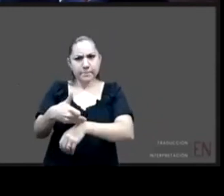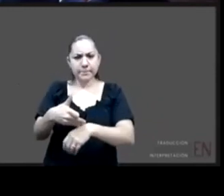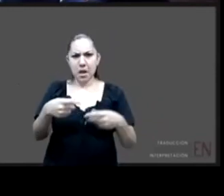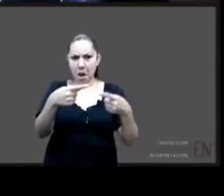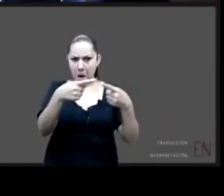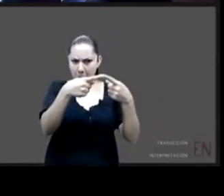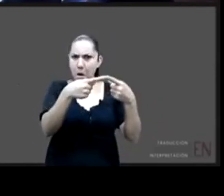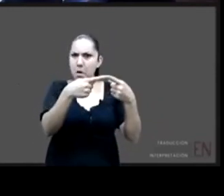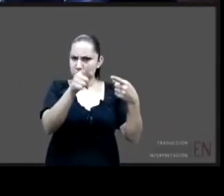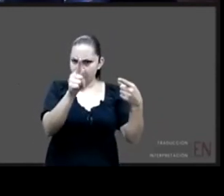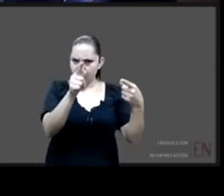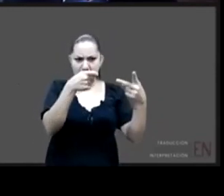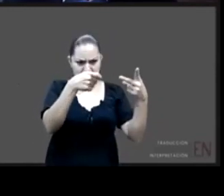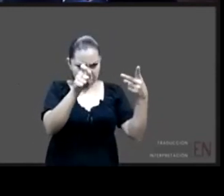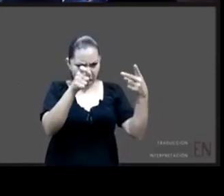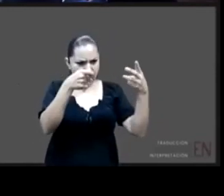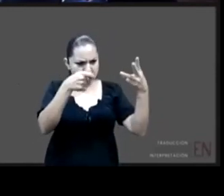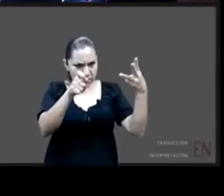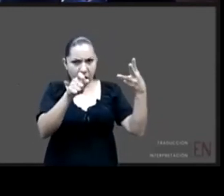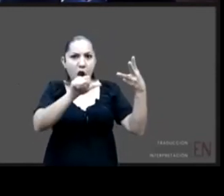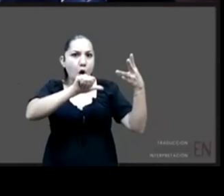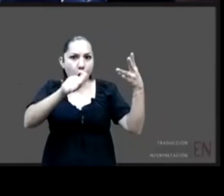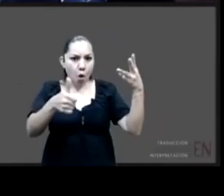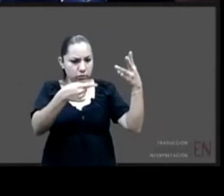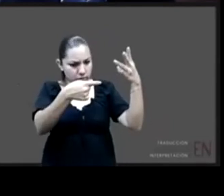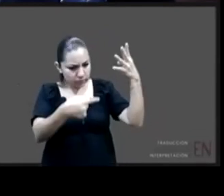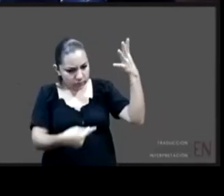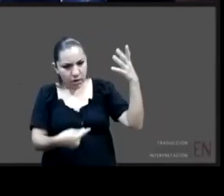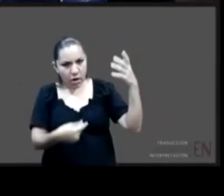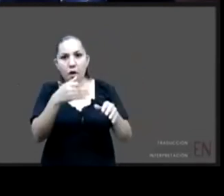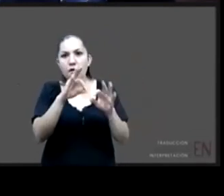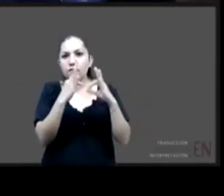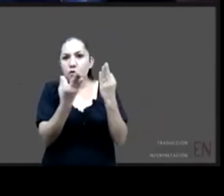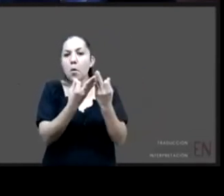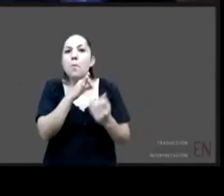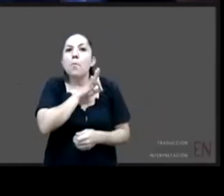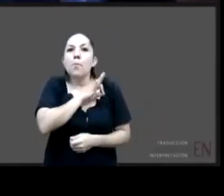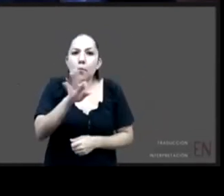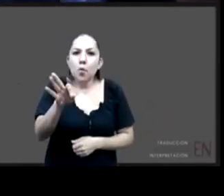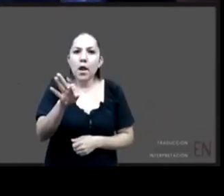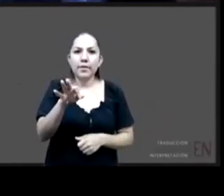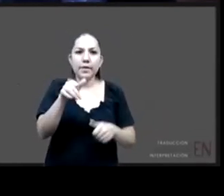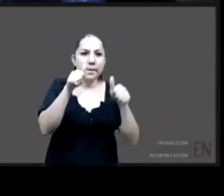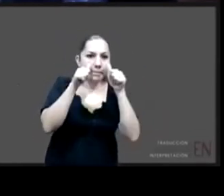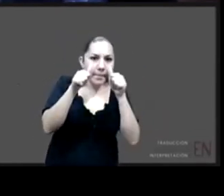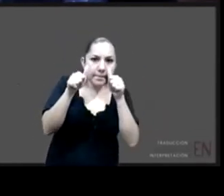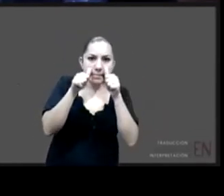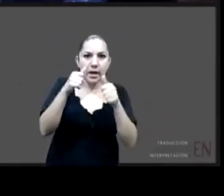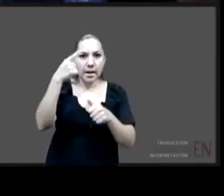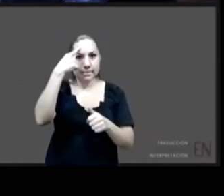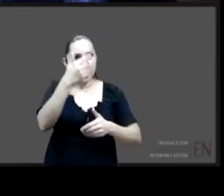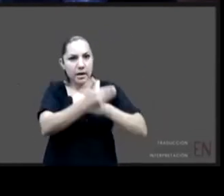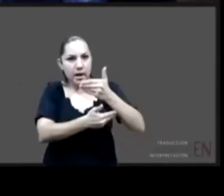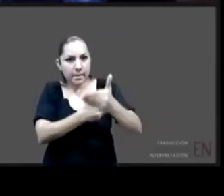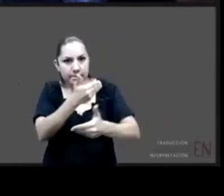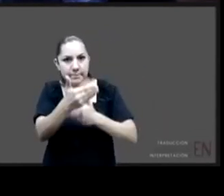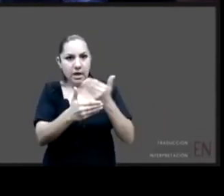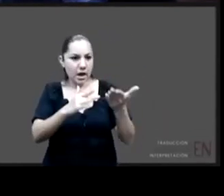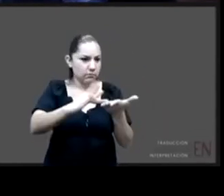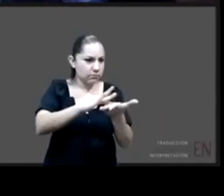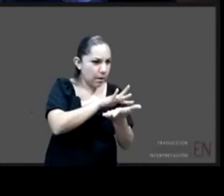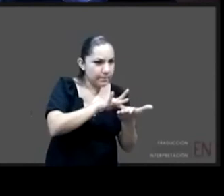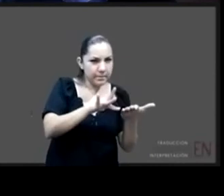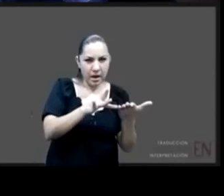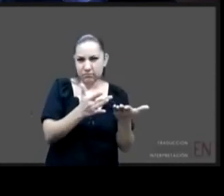otro nivel de intervención y de acompañamiento ¿no? yo la verdad si me permiten cerraría con otra cita literaria para ser